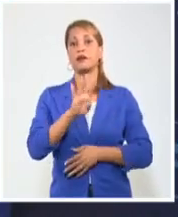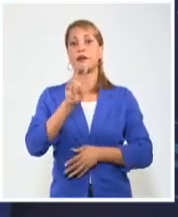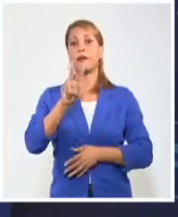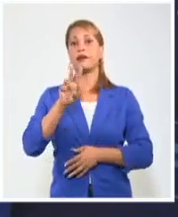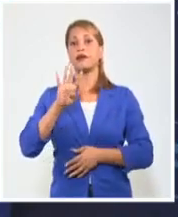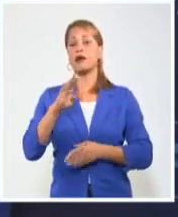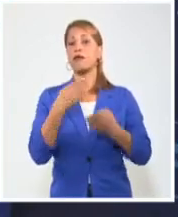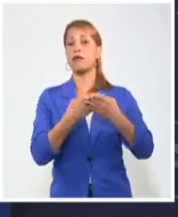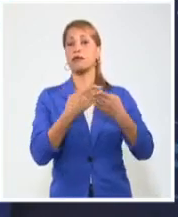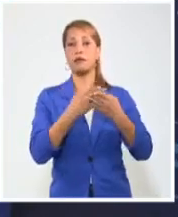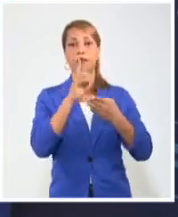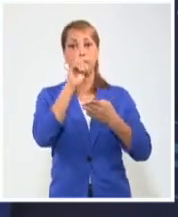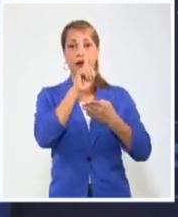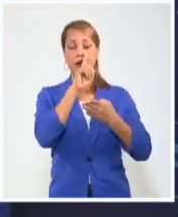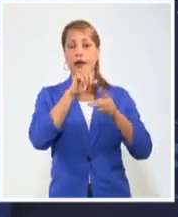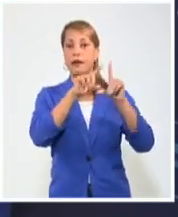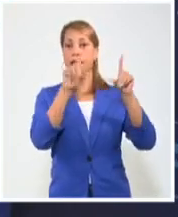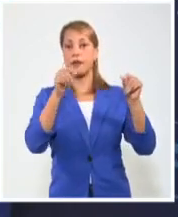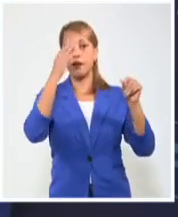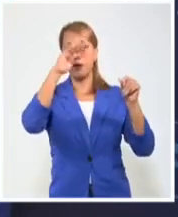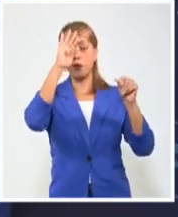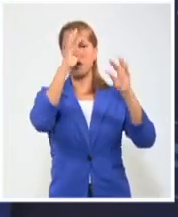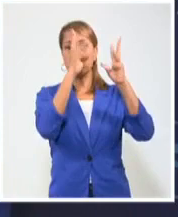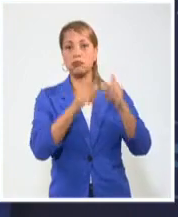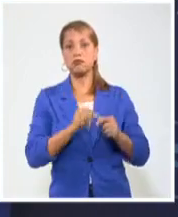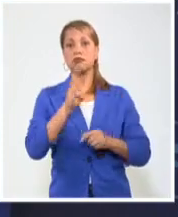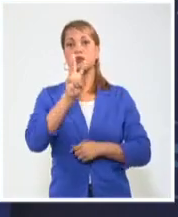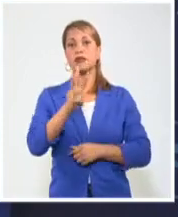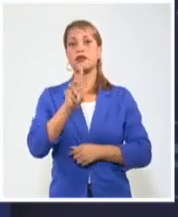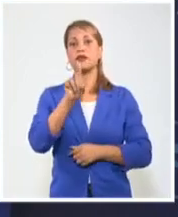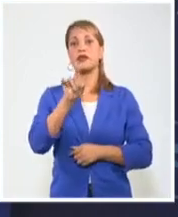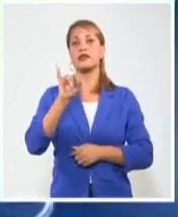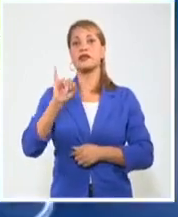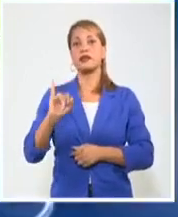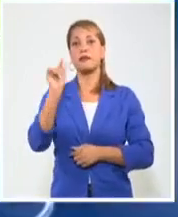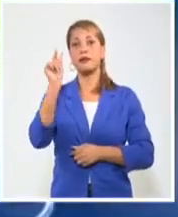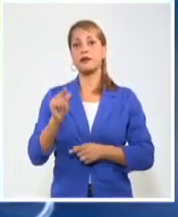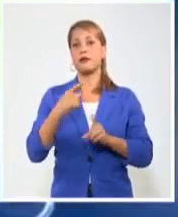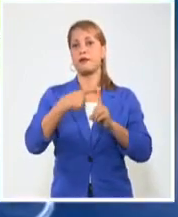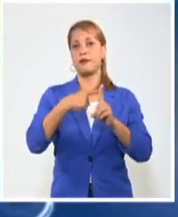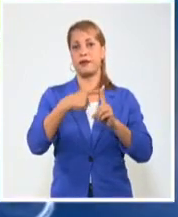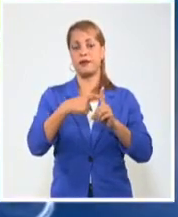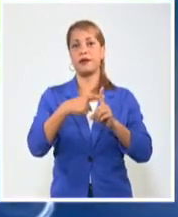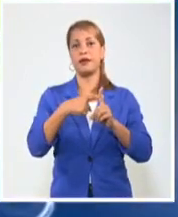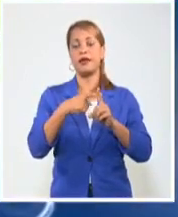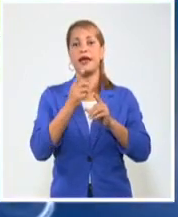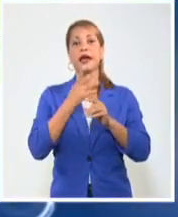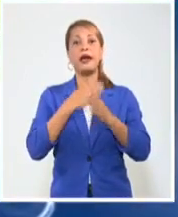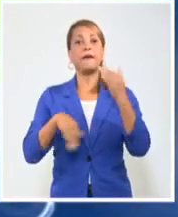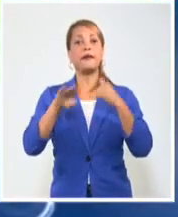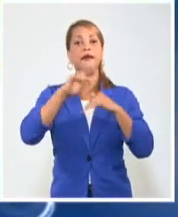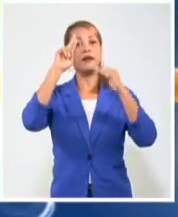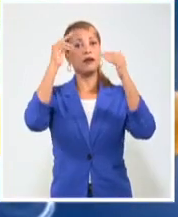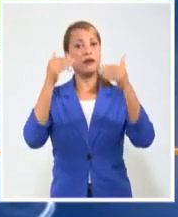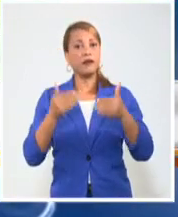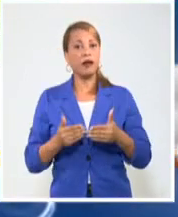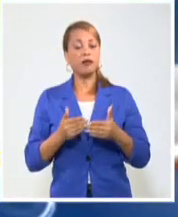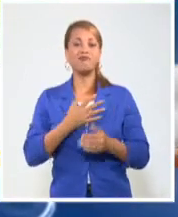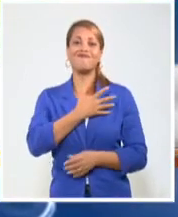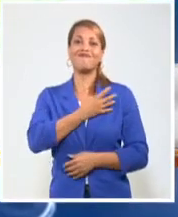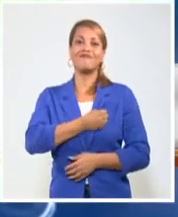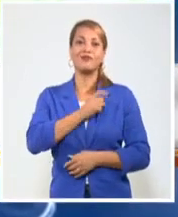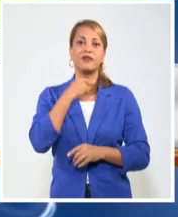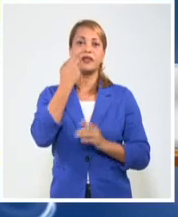muestras en el país para un resultado de 316 casos positivos. El Ministerio de Salud Pública lamentó el